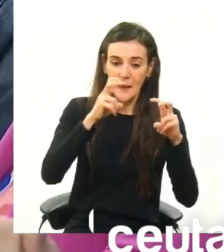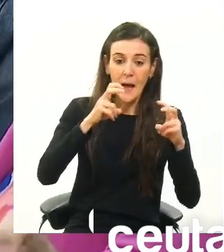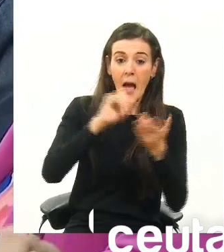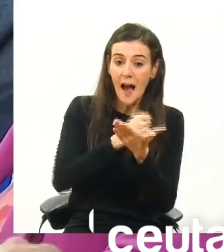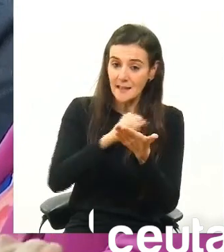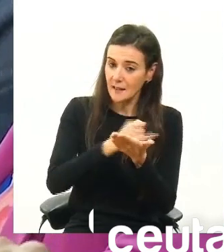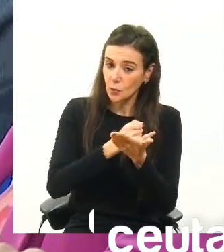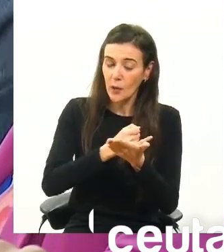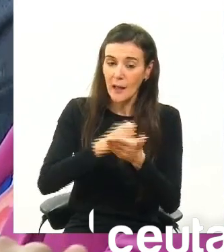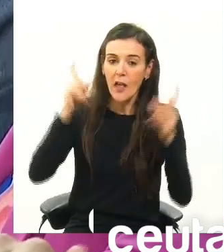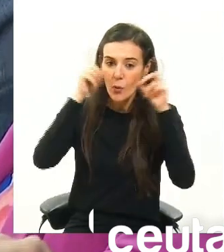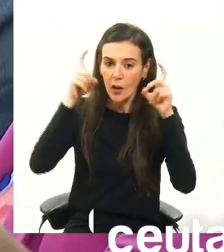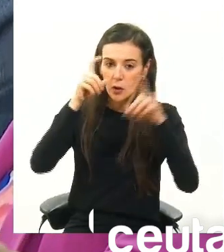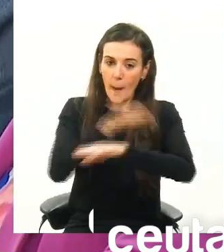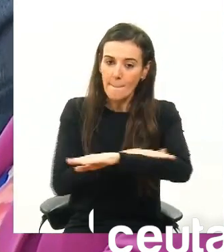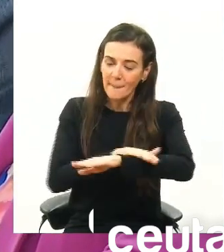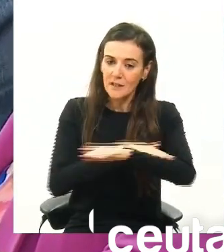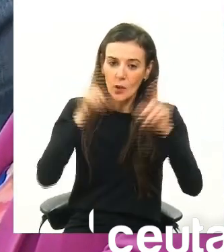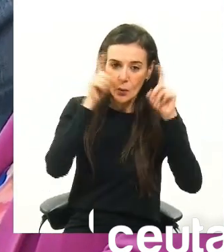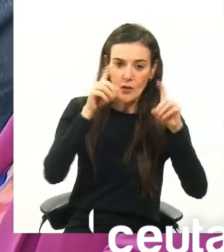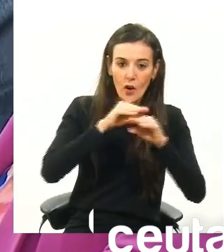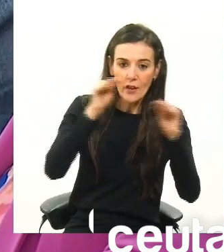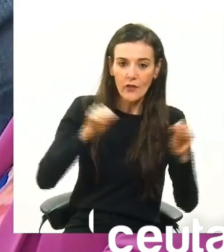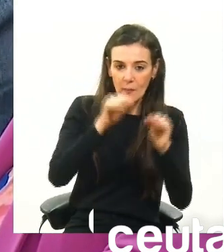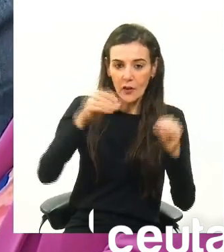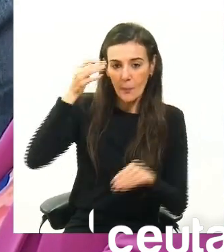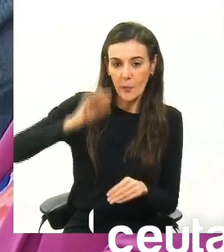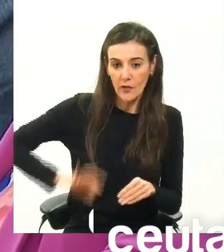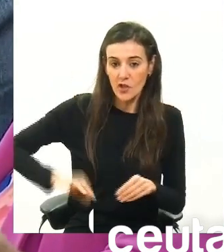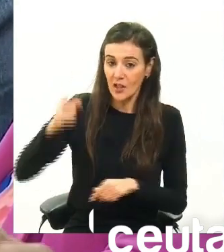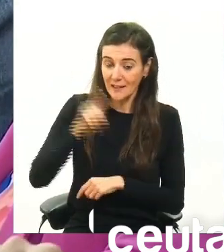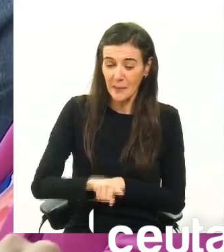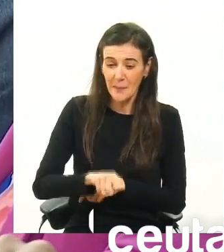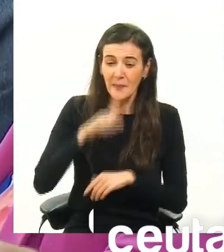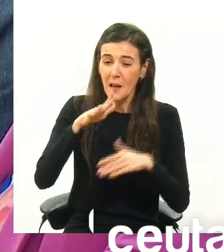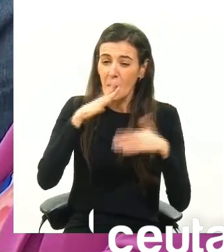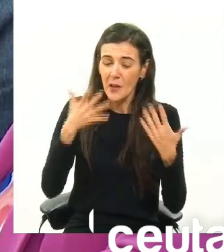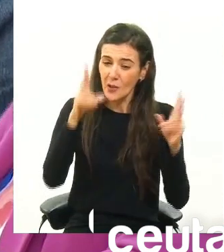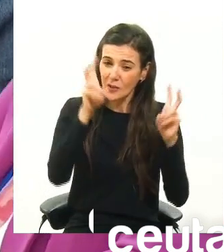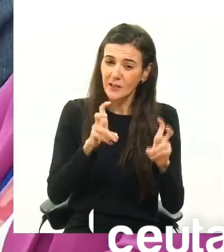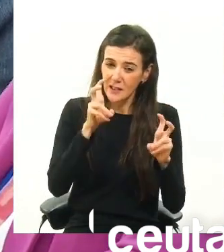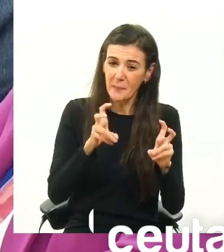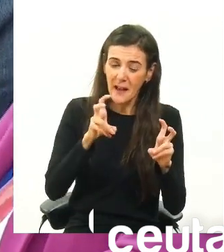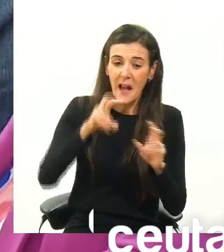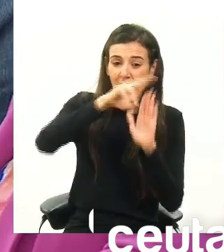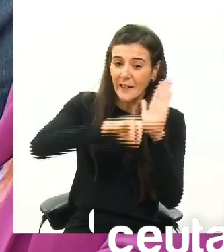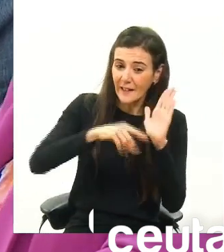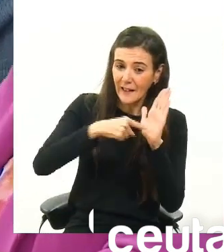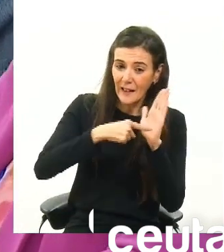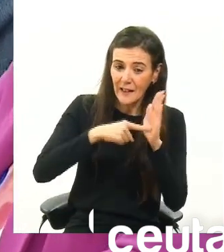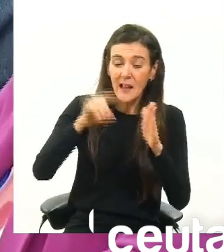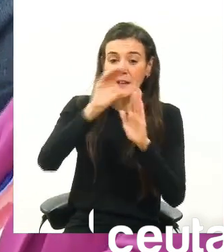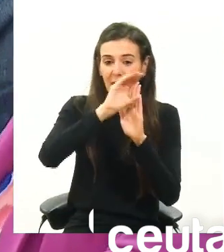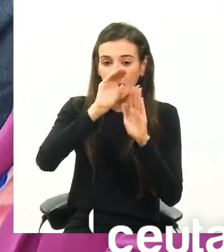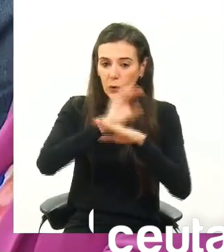son del Ministerio de Educación y Formación Profesional, pero este se ocupa solamente de la formación reglada del currículo